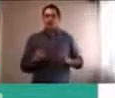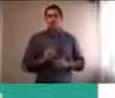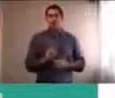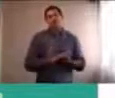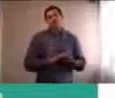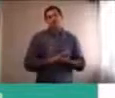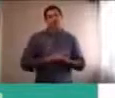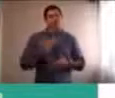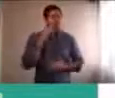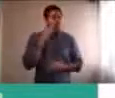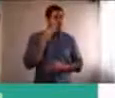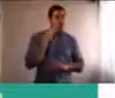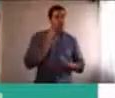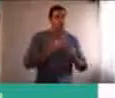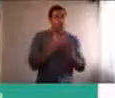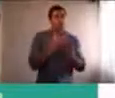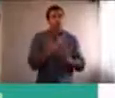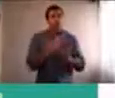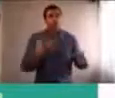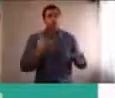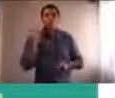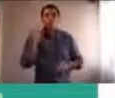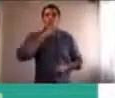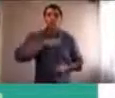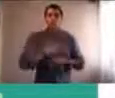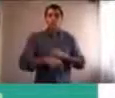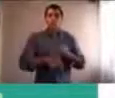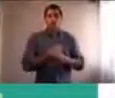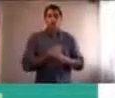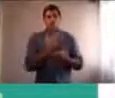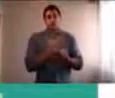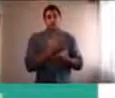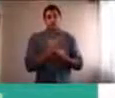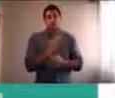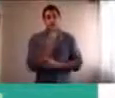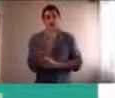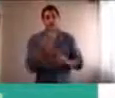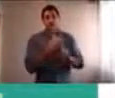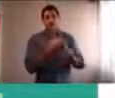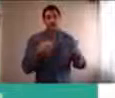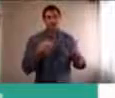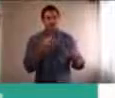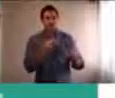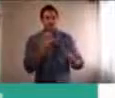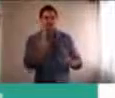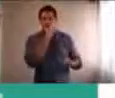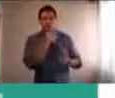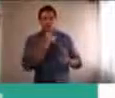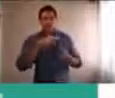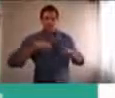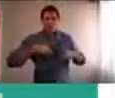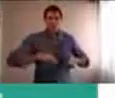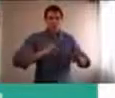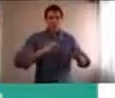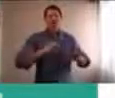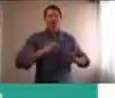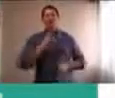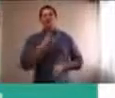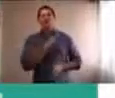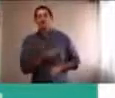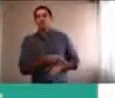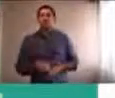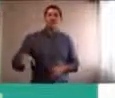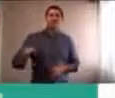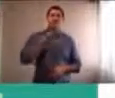cursando, su último año, de escolaridad, no va a tener, la oportunidad, de volver a vivir, su último día de clase,